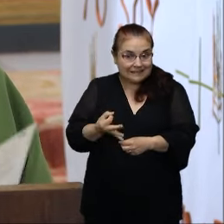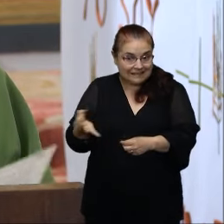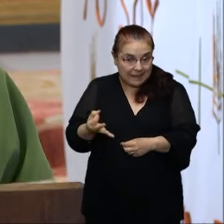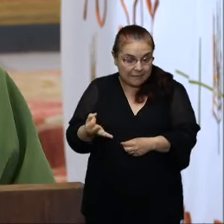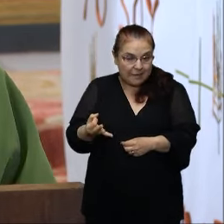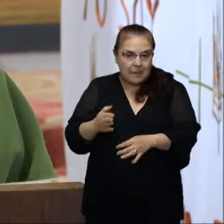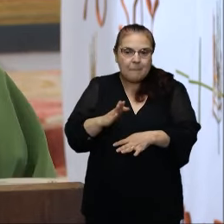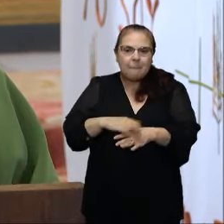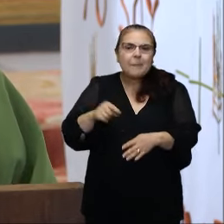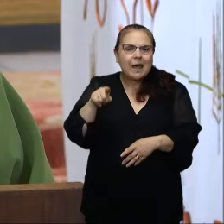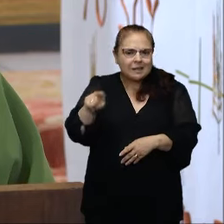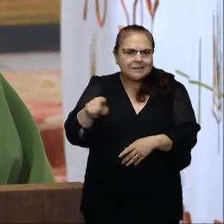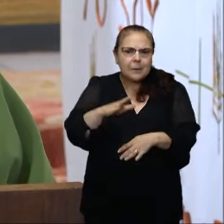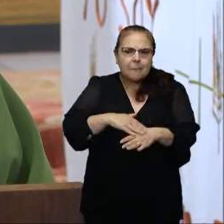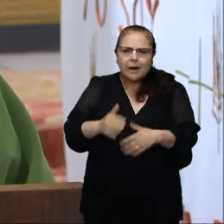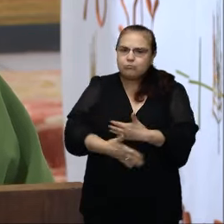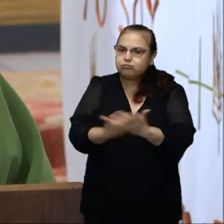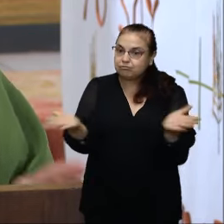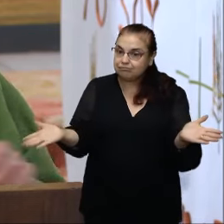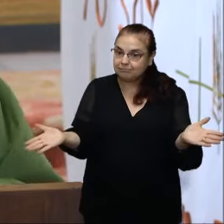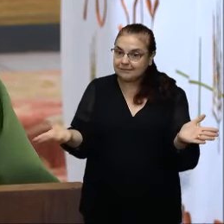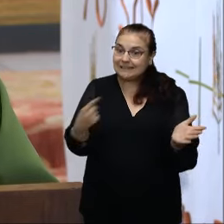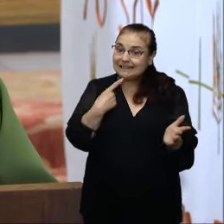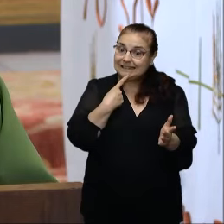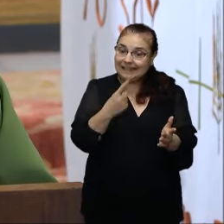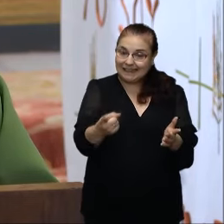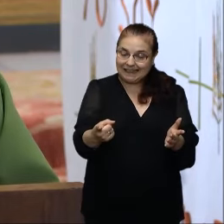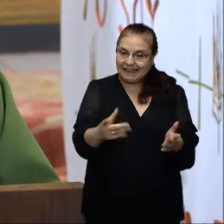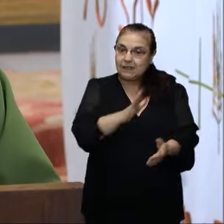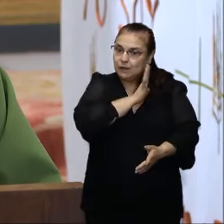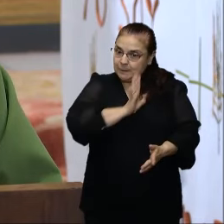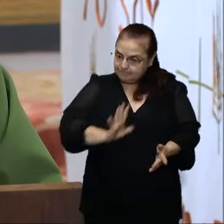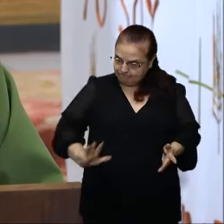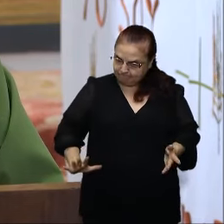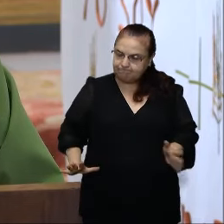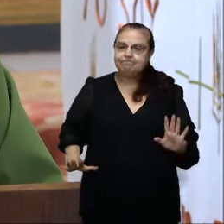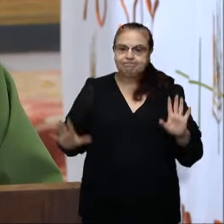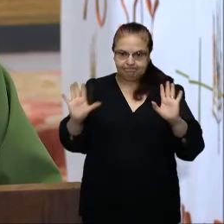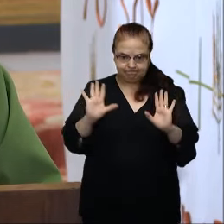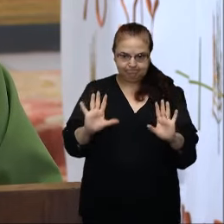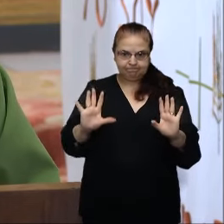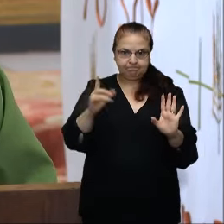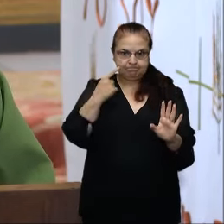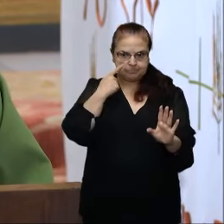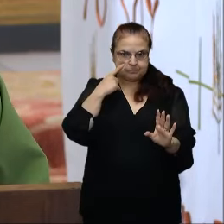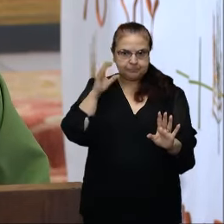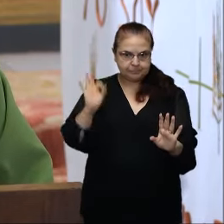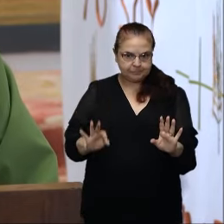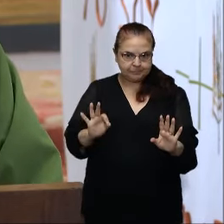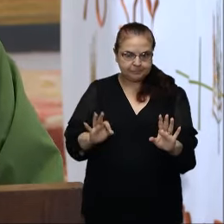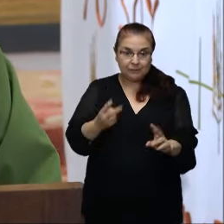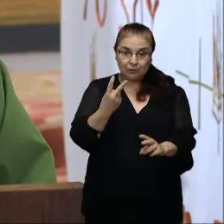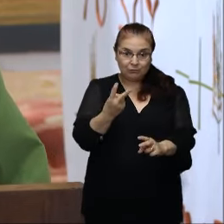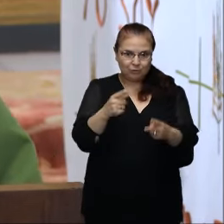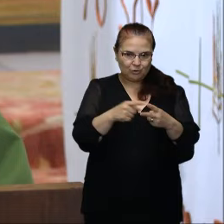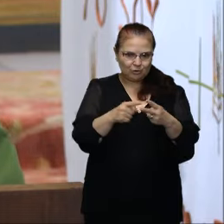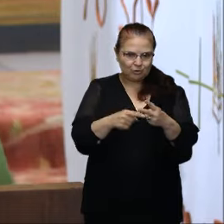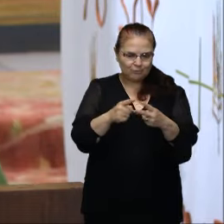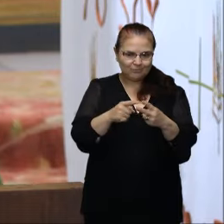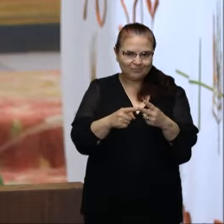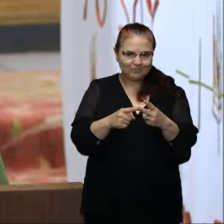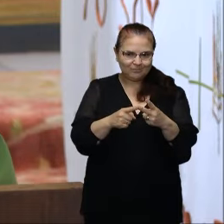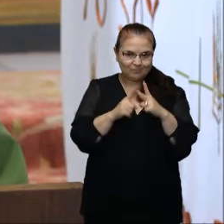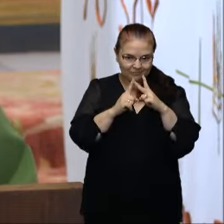para los demás. Sí, porque dice a continuación, advirtiéndole seriamente, dos cosas dice San Pablo,